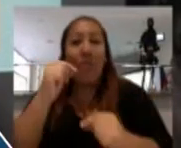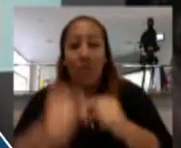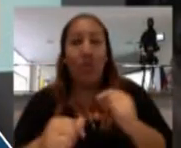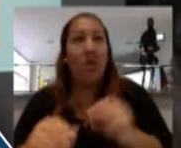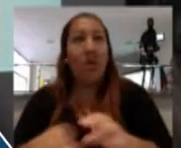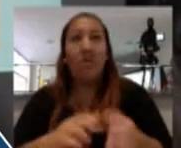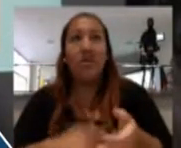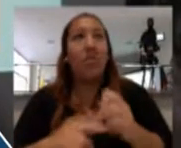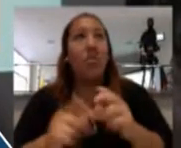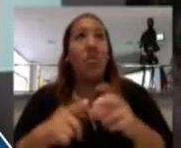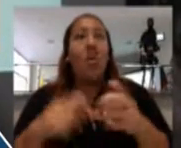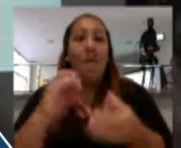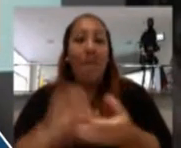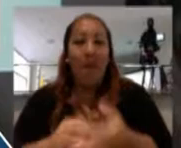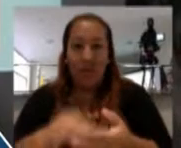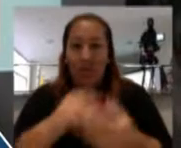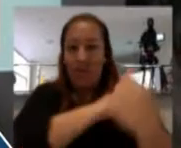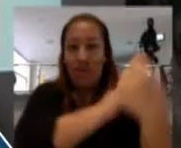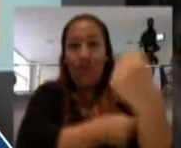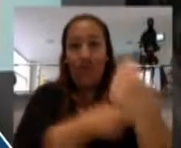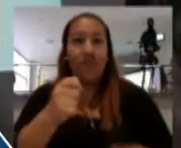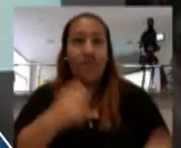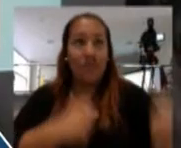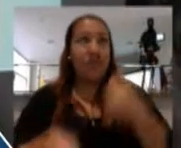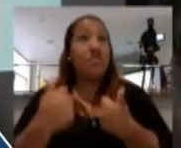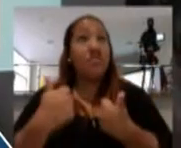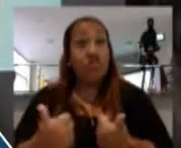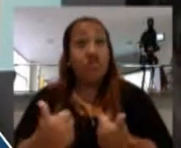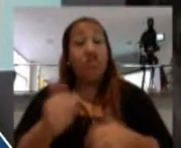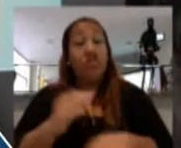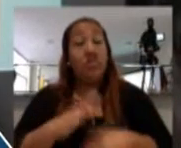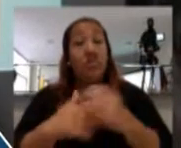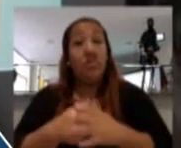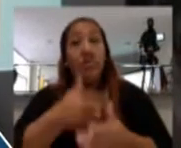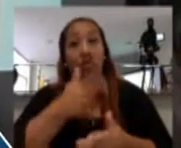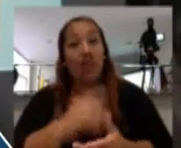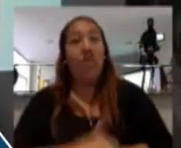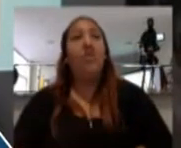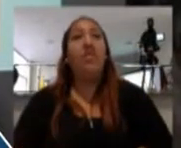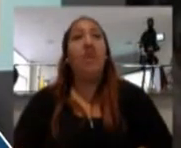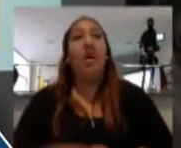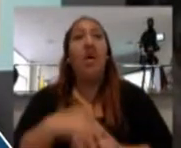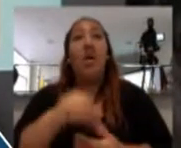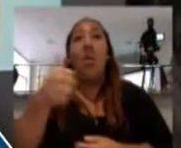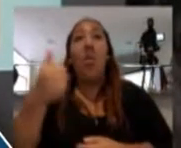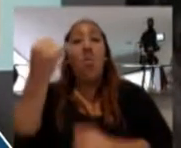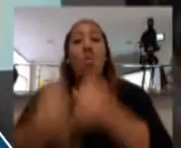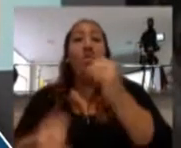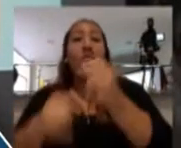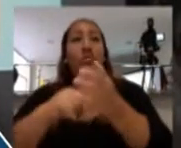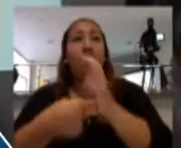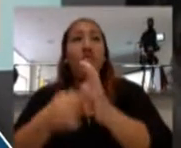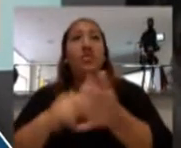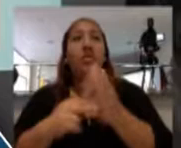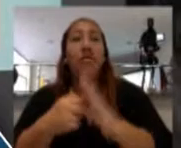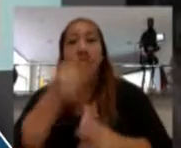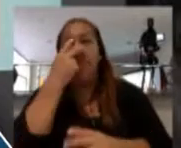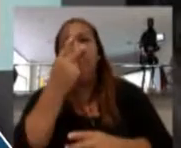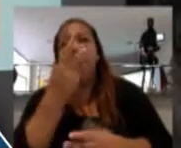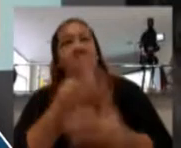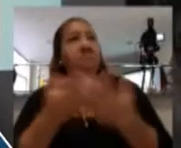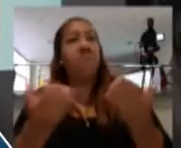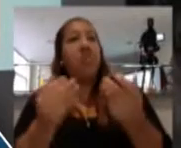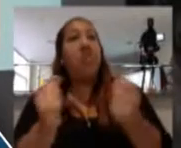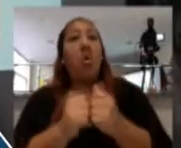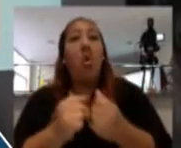un espacio más sólido y administrando correctamente lo que es el agua. Y el último punto tuvo que ver con